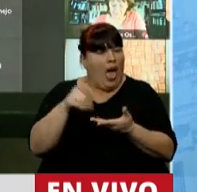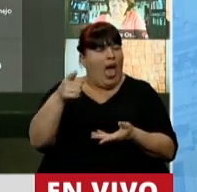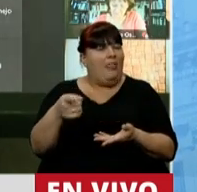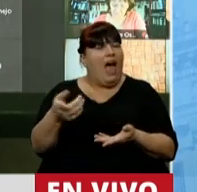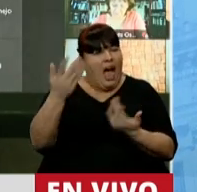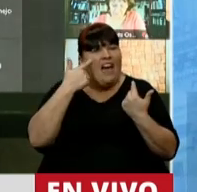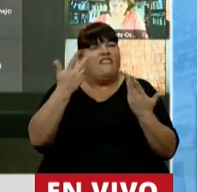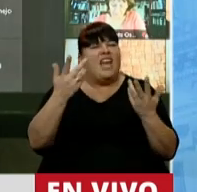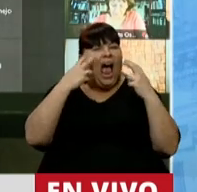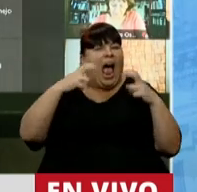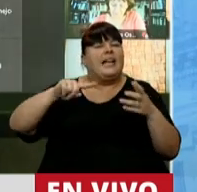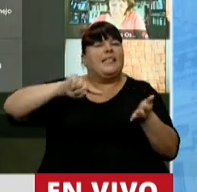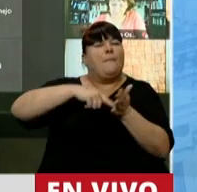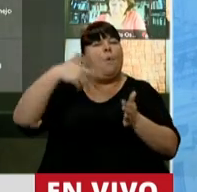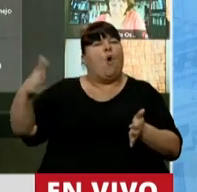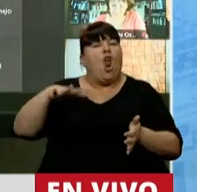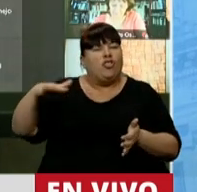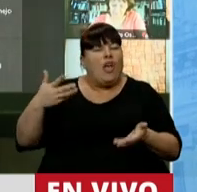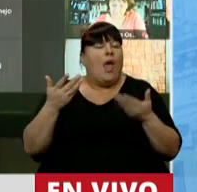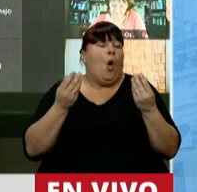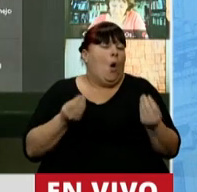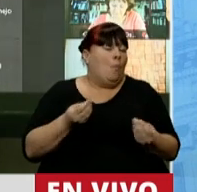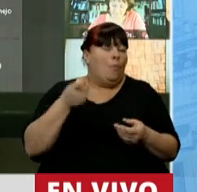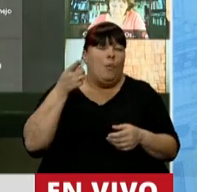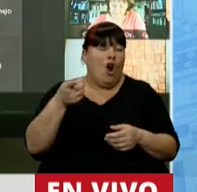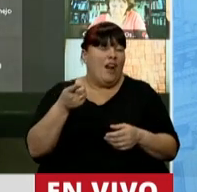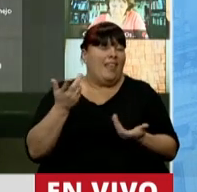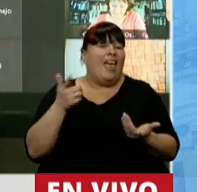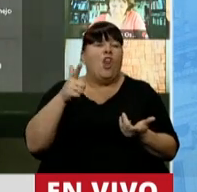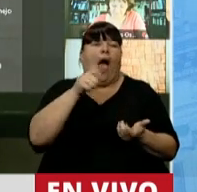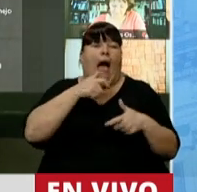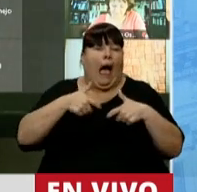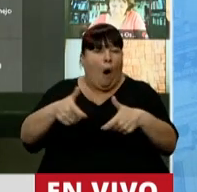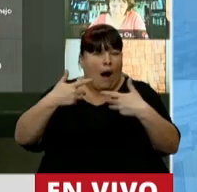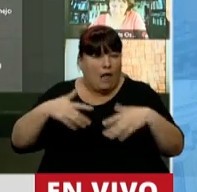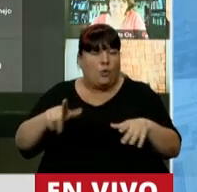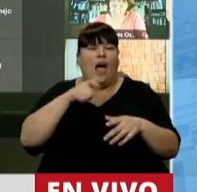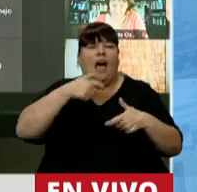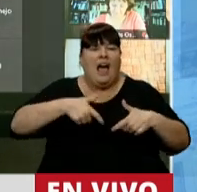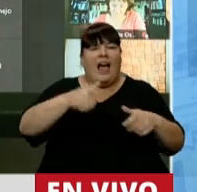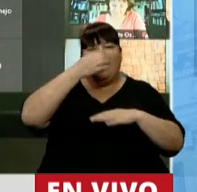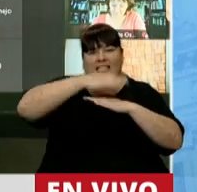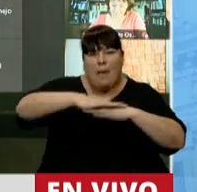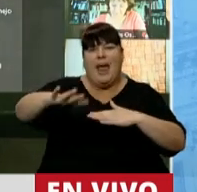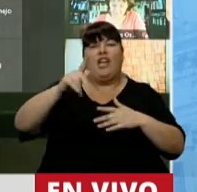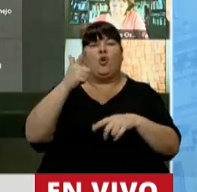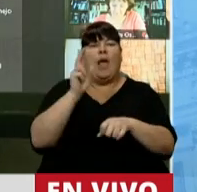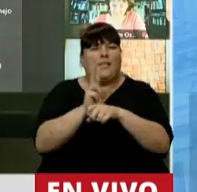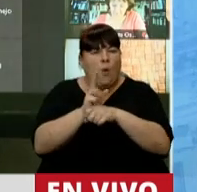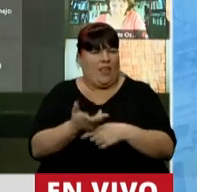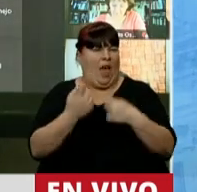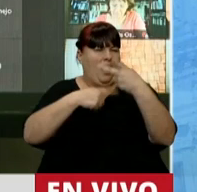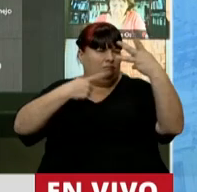que camine un poco más el conurbano, ya que la falta de agua potable, cloaca, asafalto, inseguridad y muchas